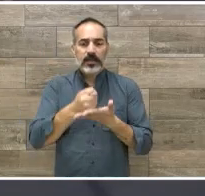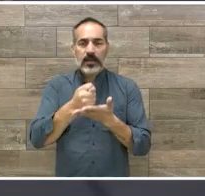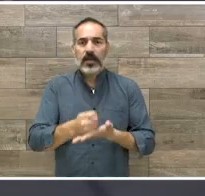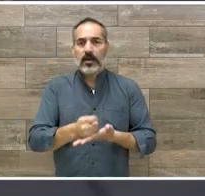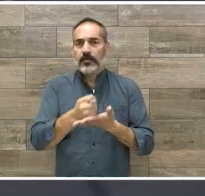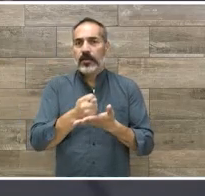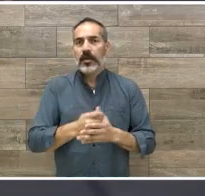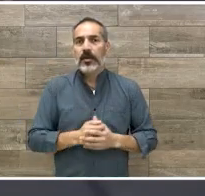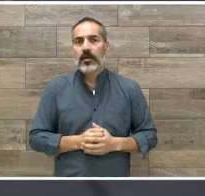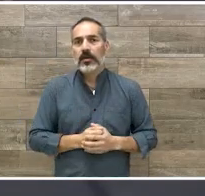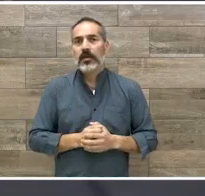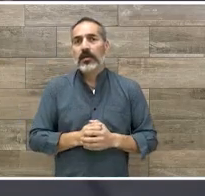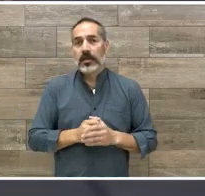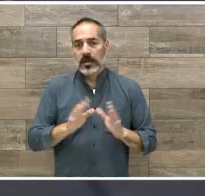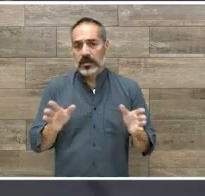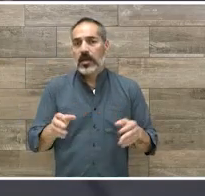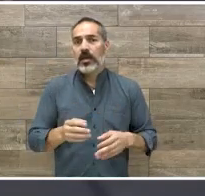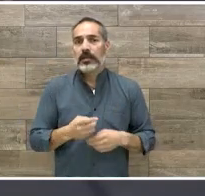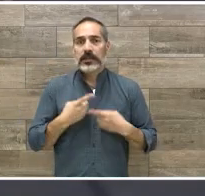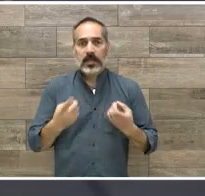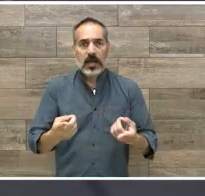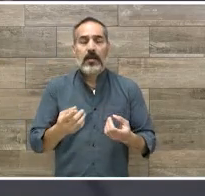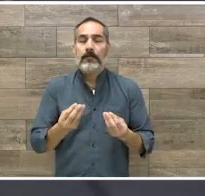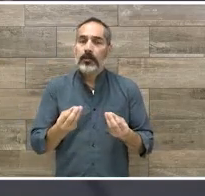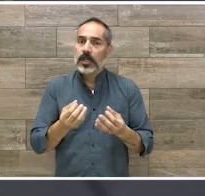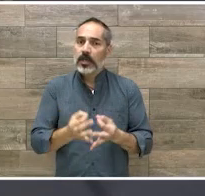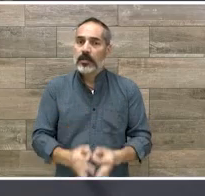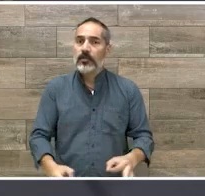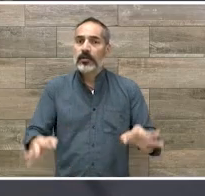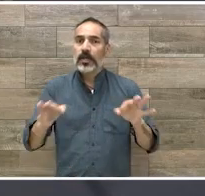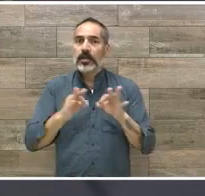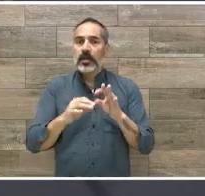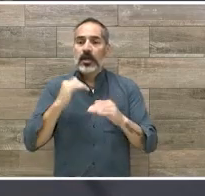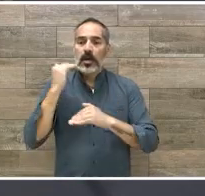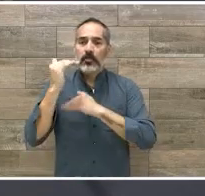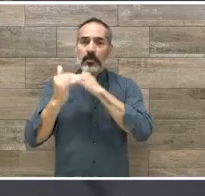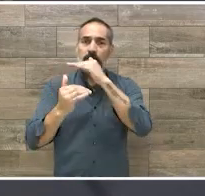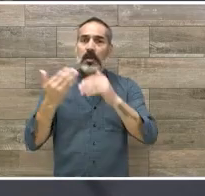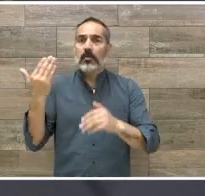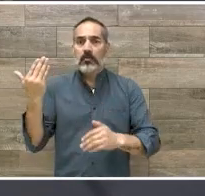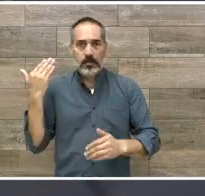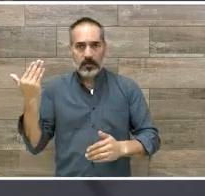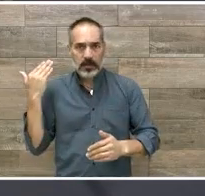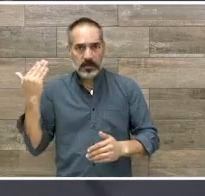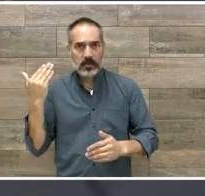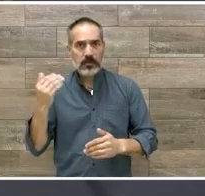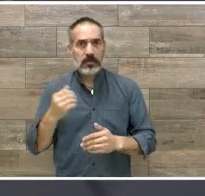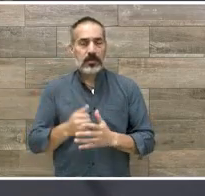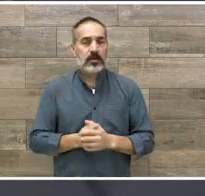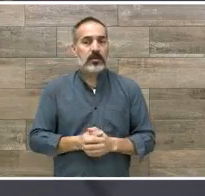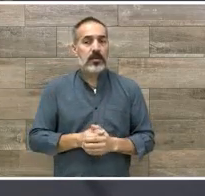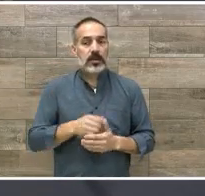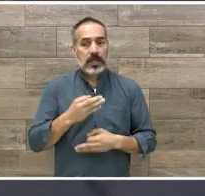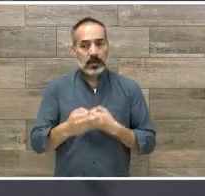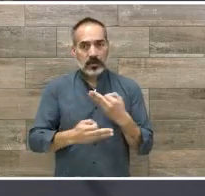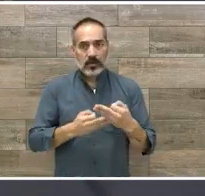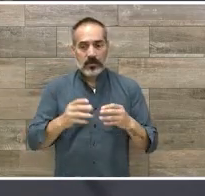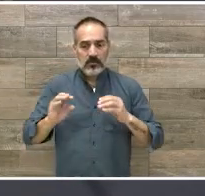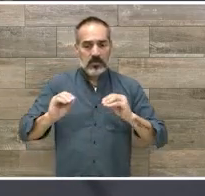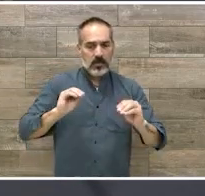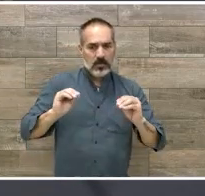le están dando importancia al proceso de prevención y habilitación de funciones para